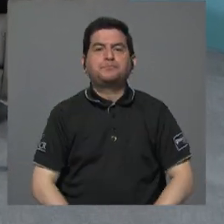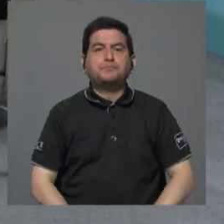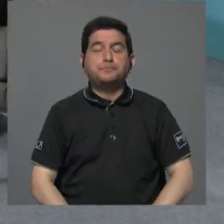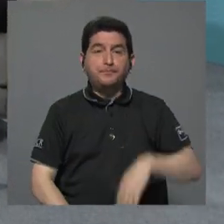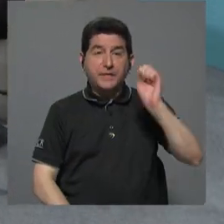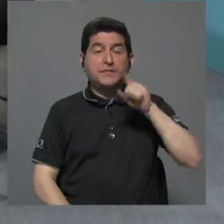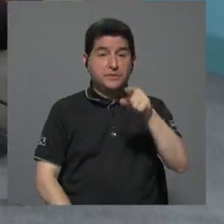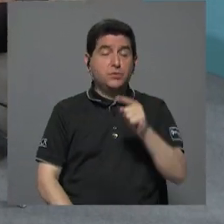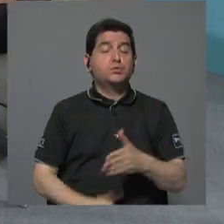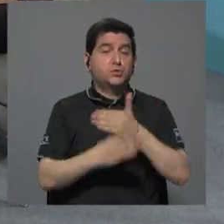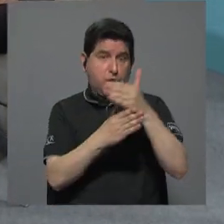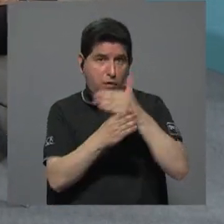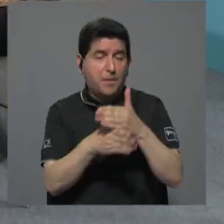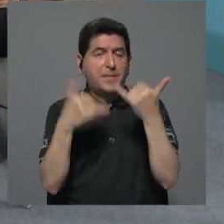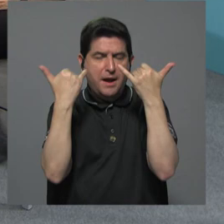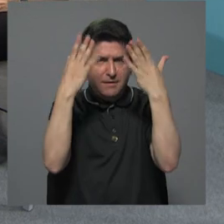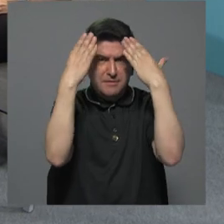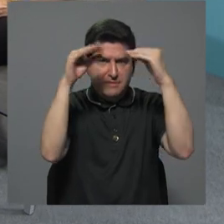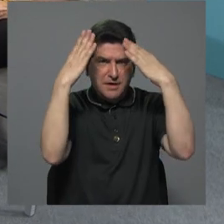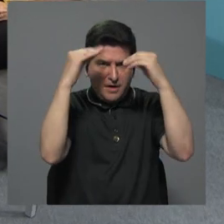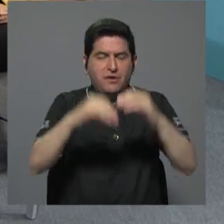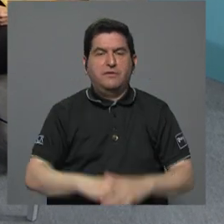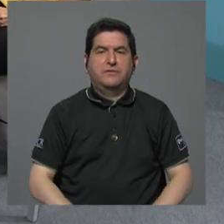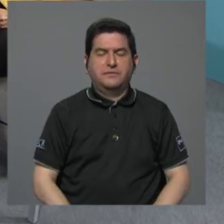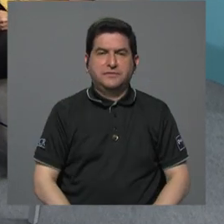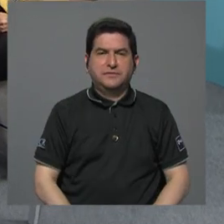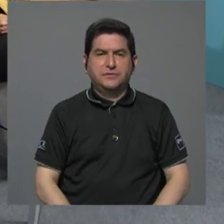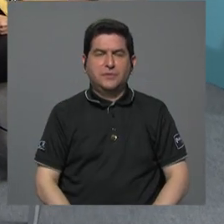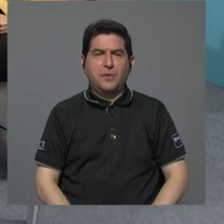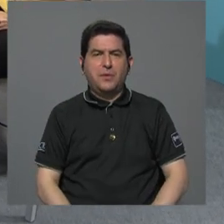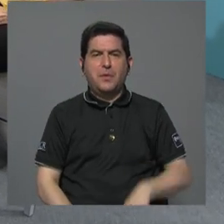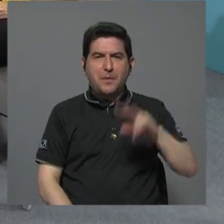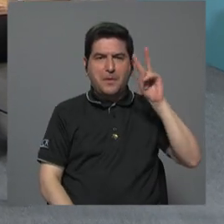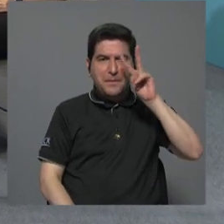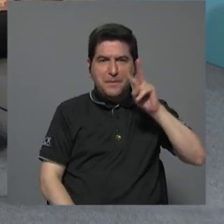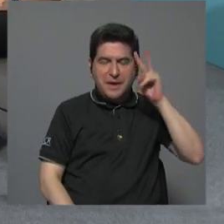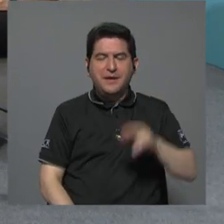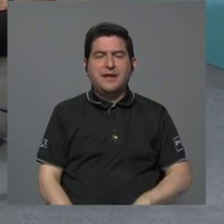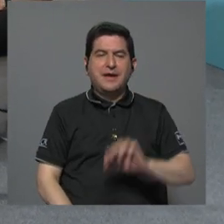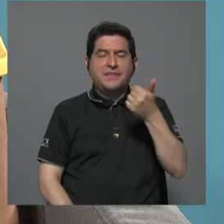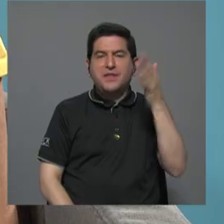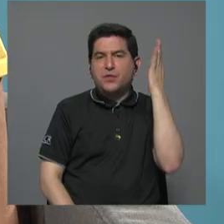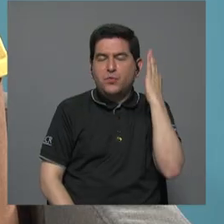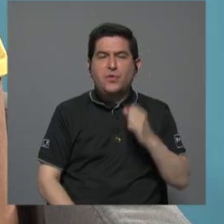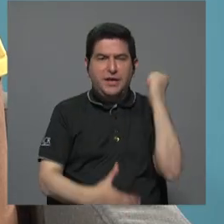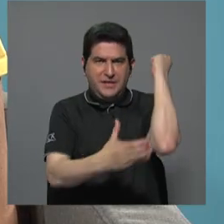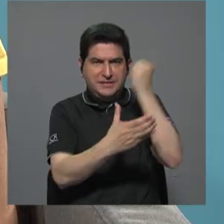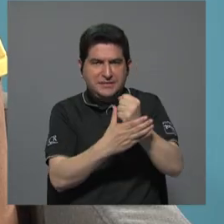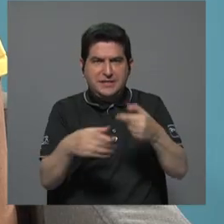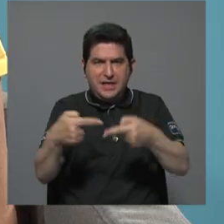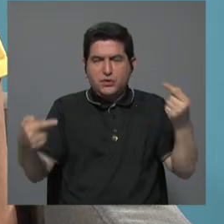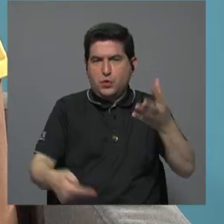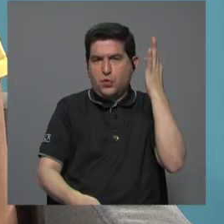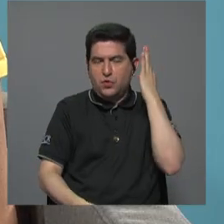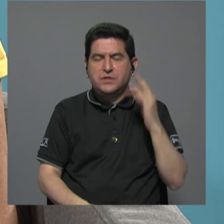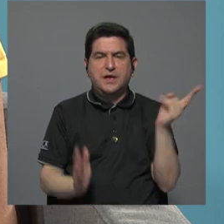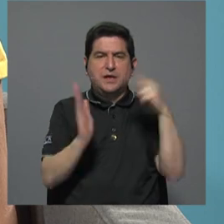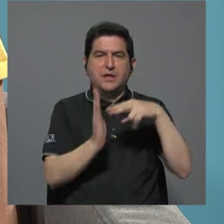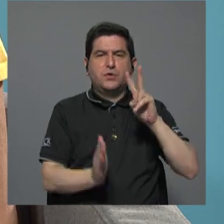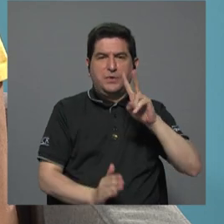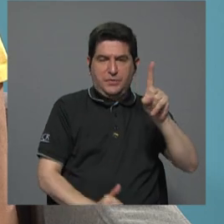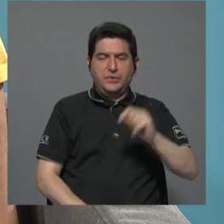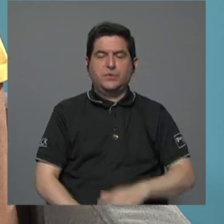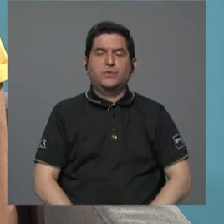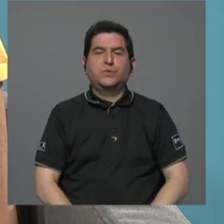los datos que vos estás compartiéndonos aquí, Valeria Vargas, 10 mujeres fueron víctimas de femicidio en este 2021,